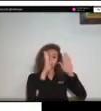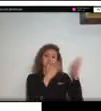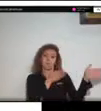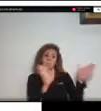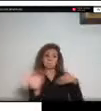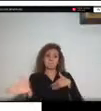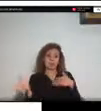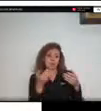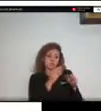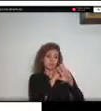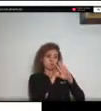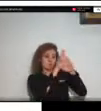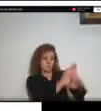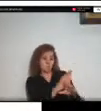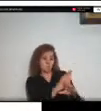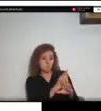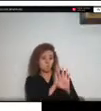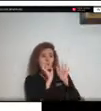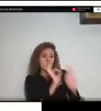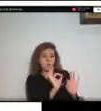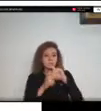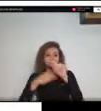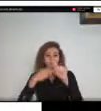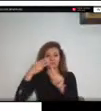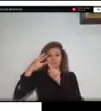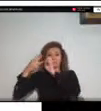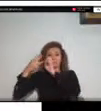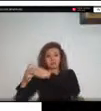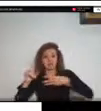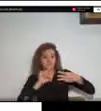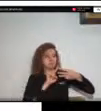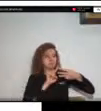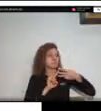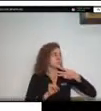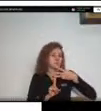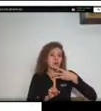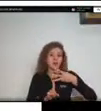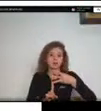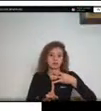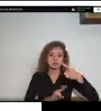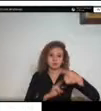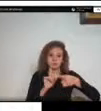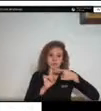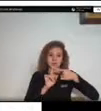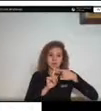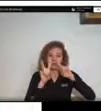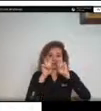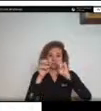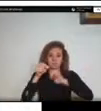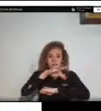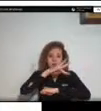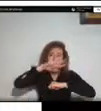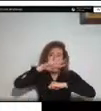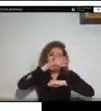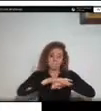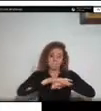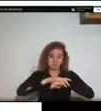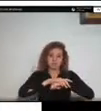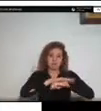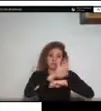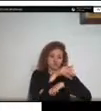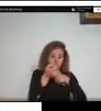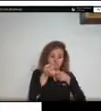tres requerimientos legales fundamentales que son las licencias ambientales es decir nuestros planes de manejo ambiental